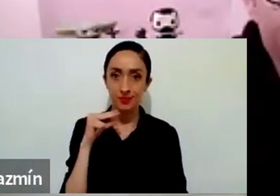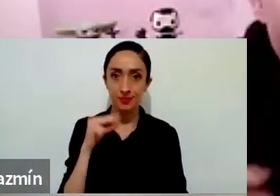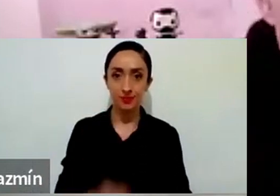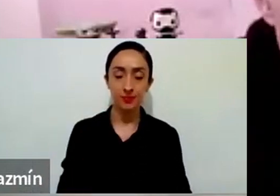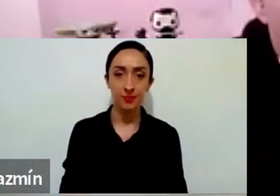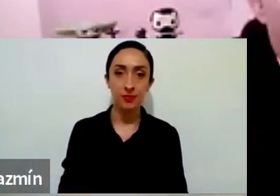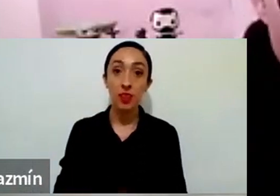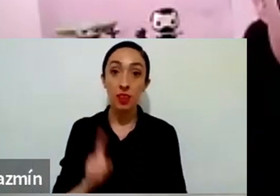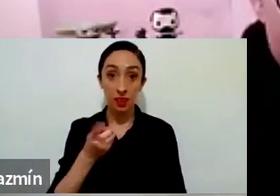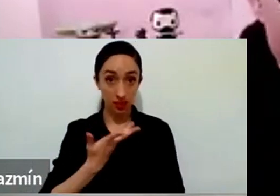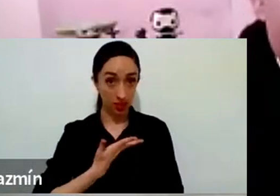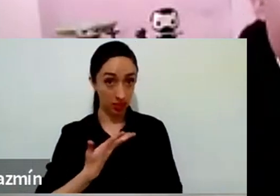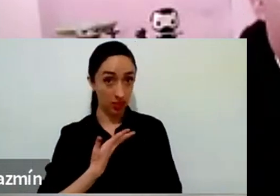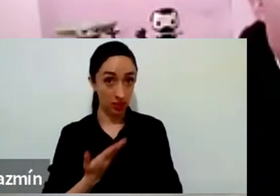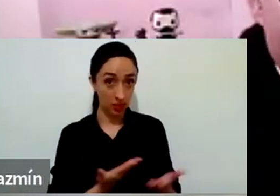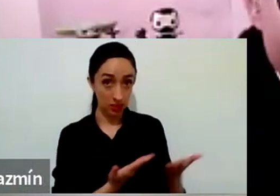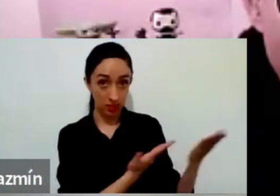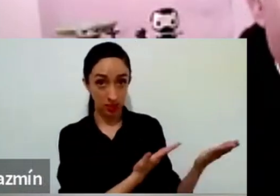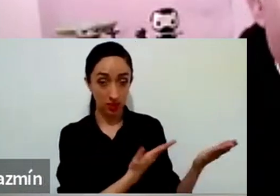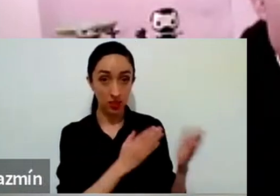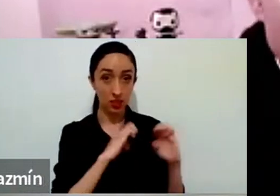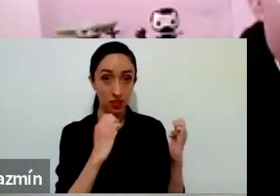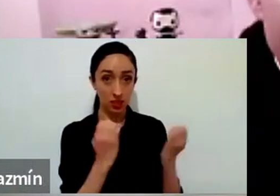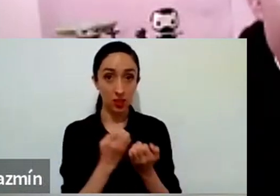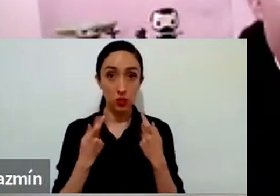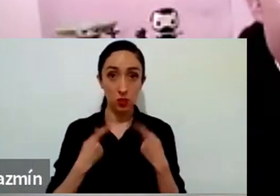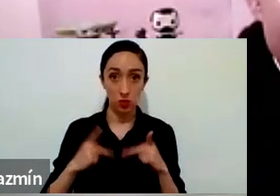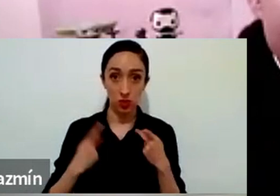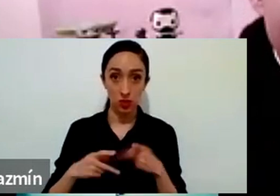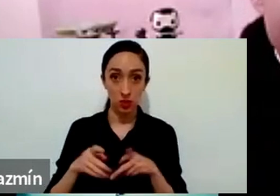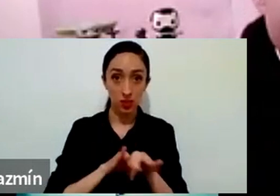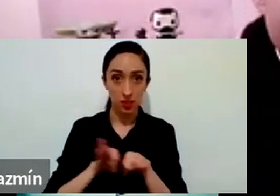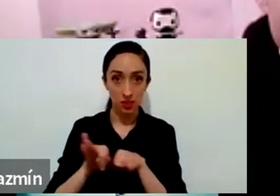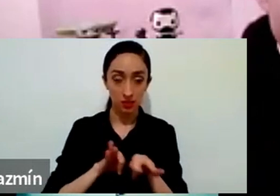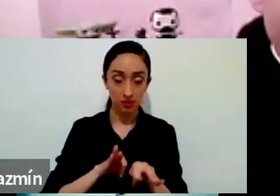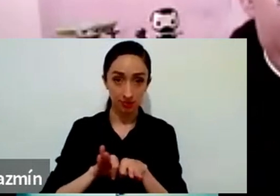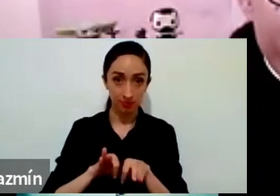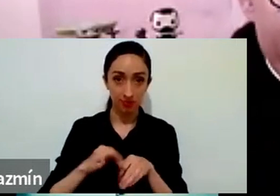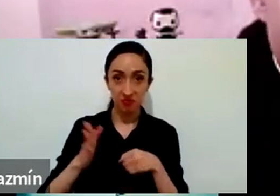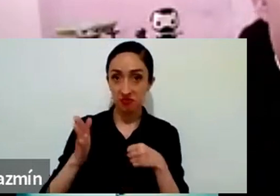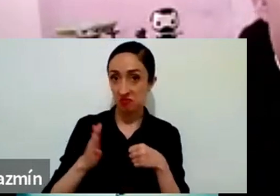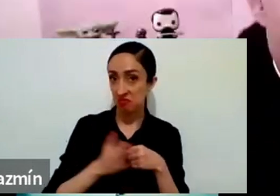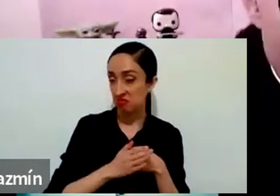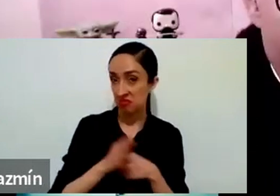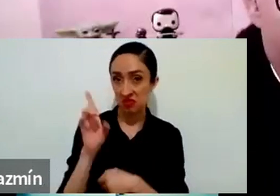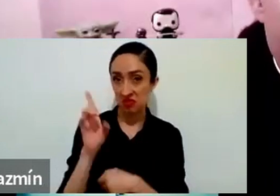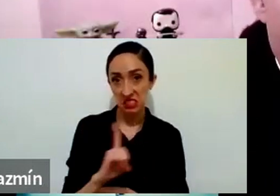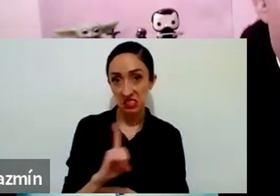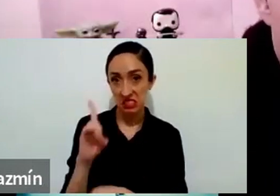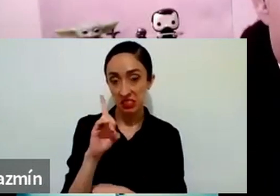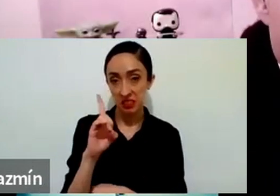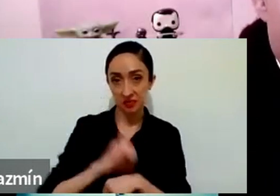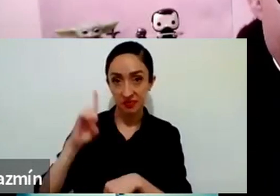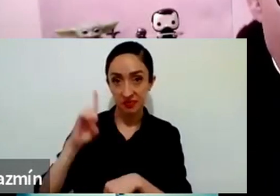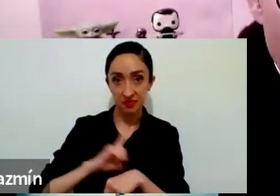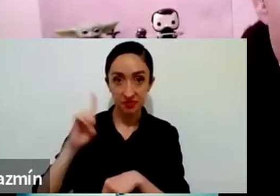al equipo con el que vamos a estar trabajando estos días. Tenemos a Carla